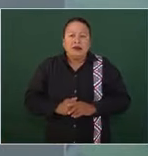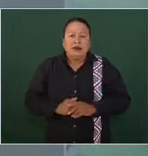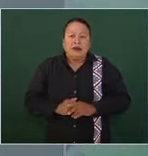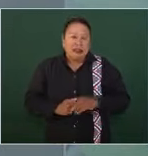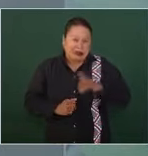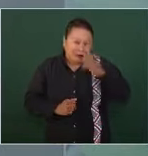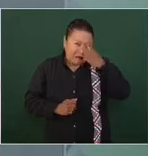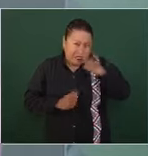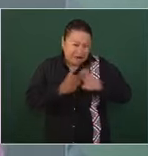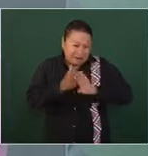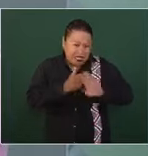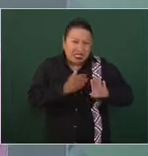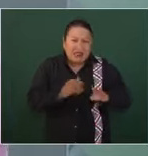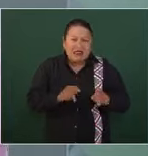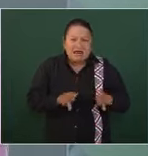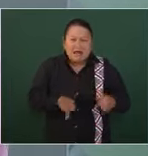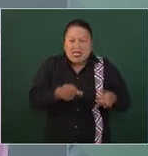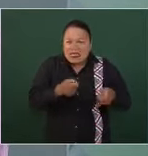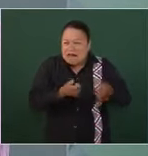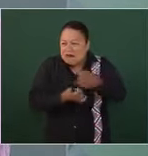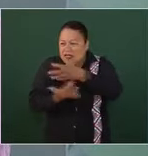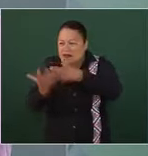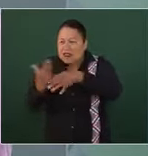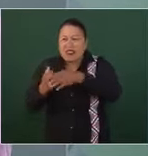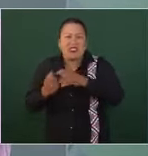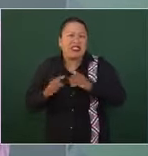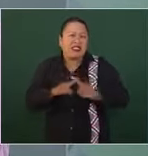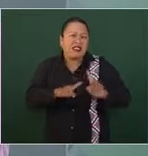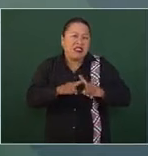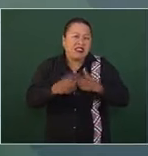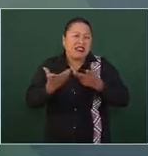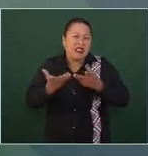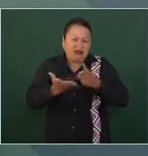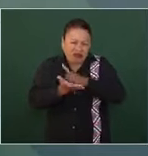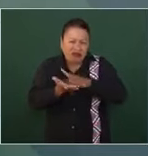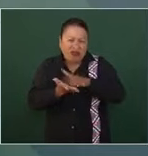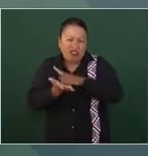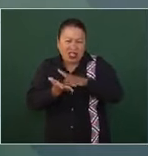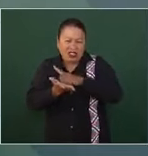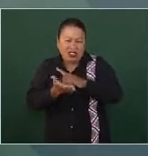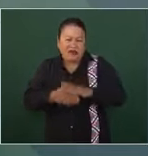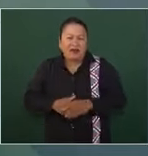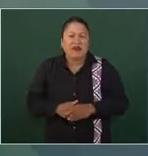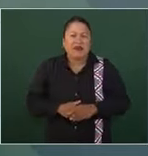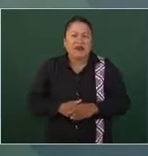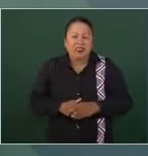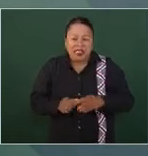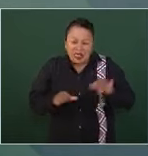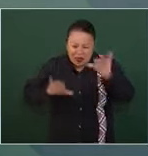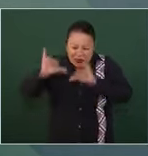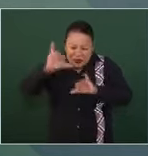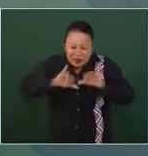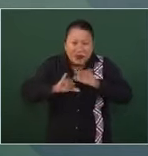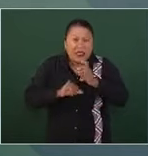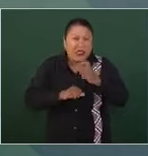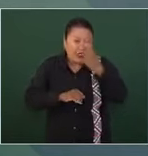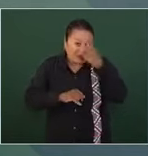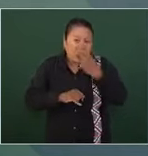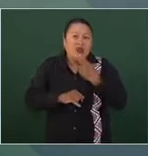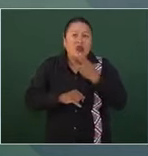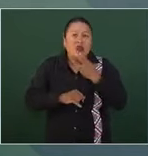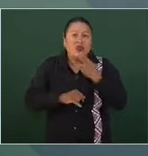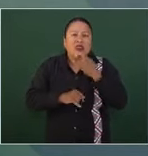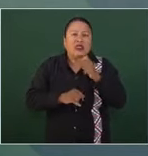comercialización de precursores químicos que se utilizan para la